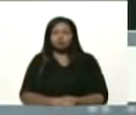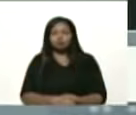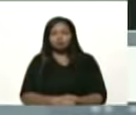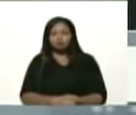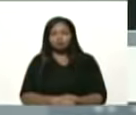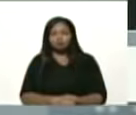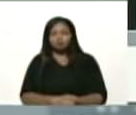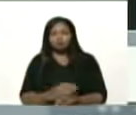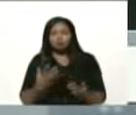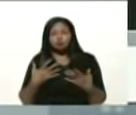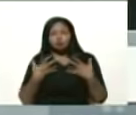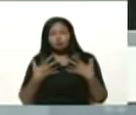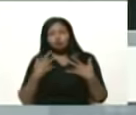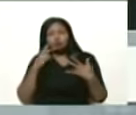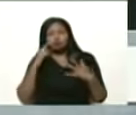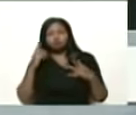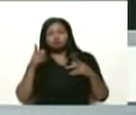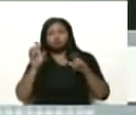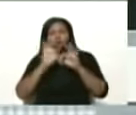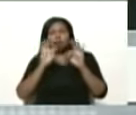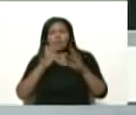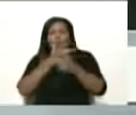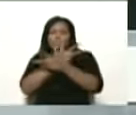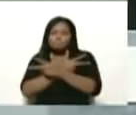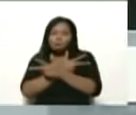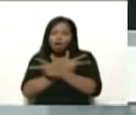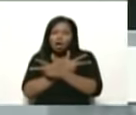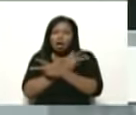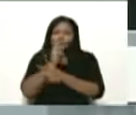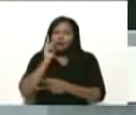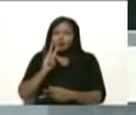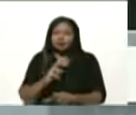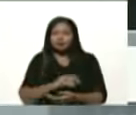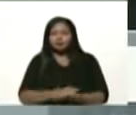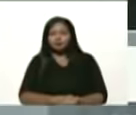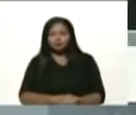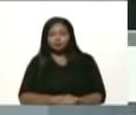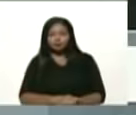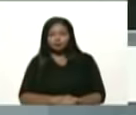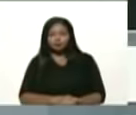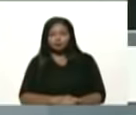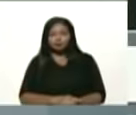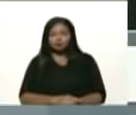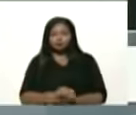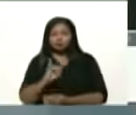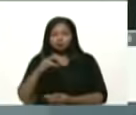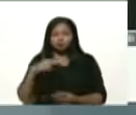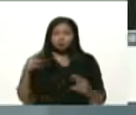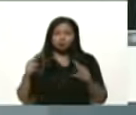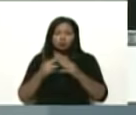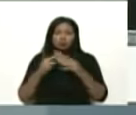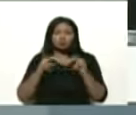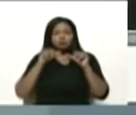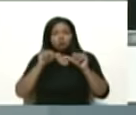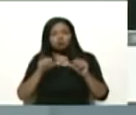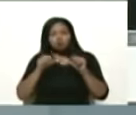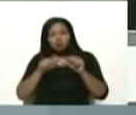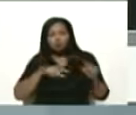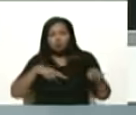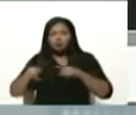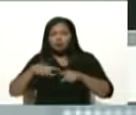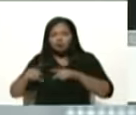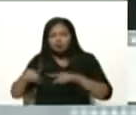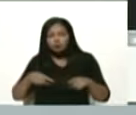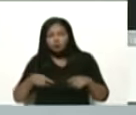estén utilizando estos mecanismos de la videoconferencia para el encuentro permanente, la coordinación,